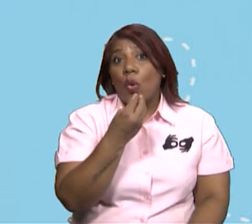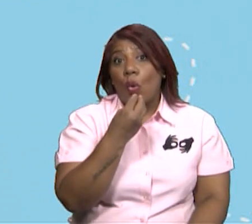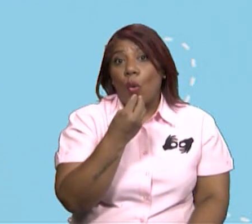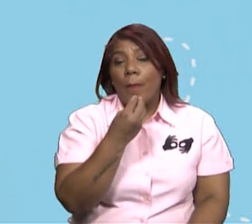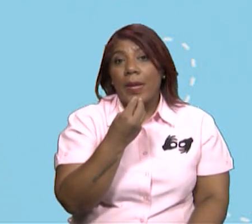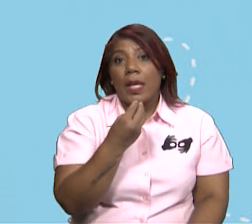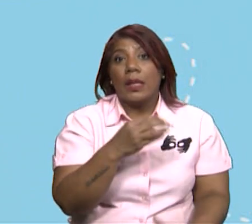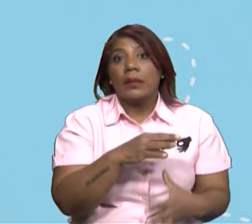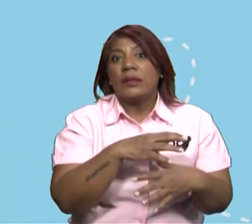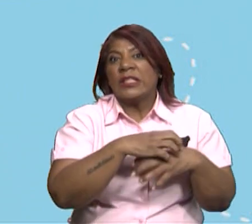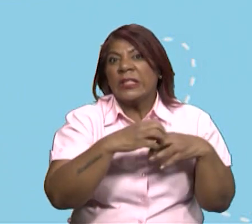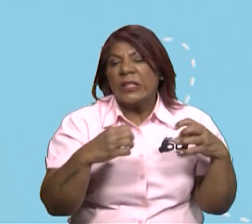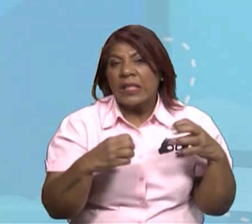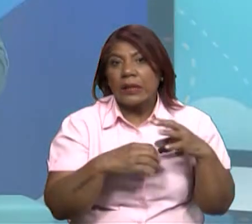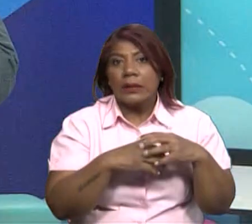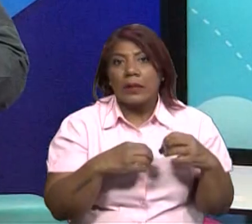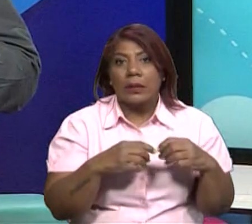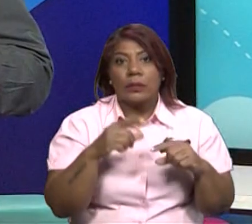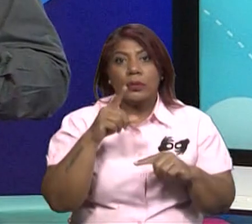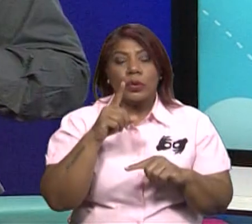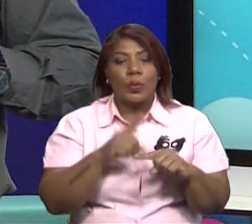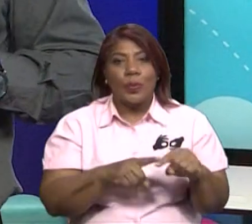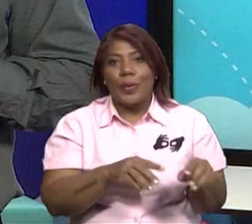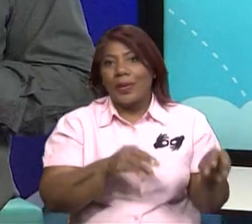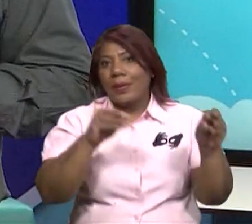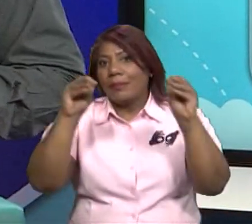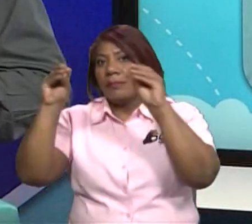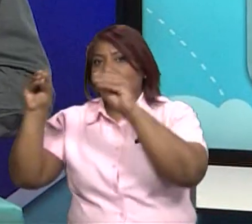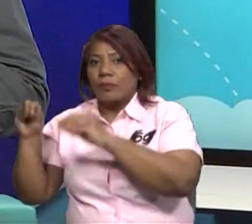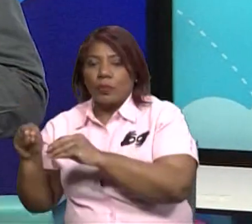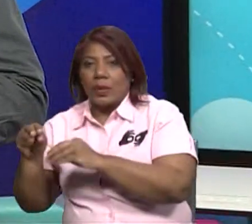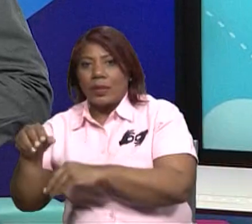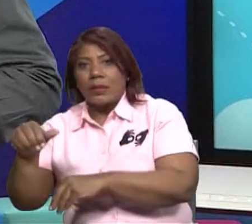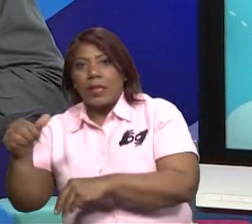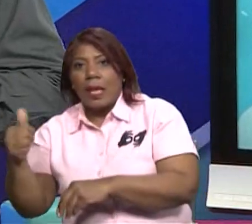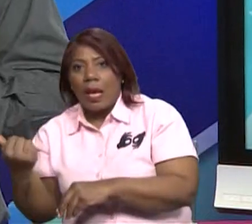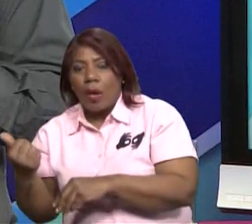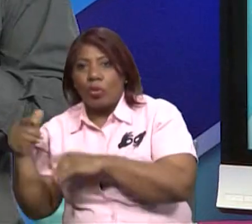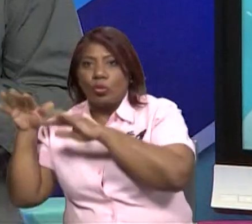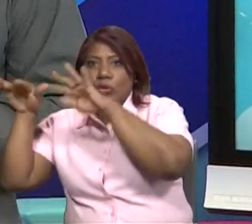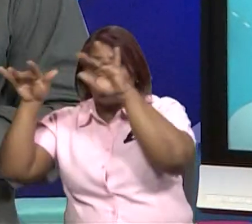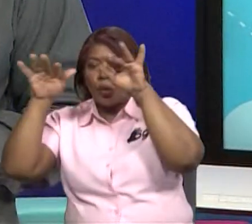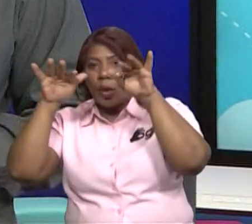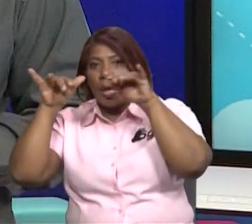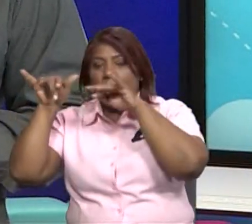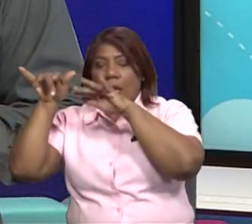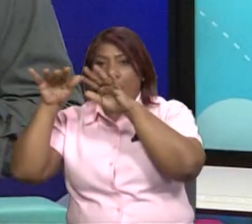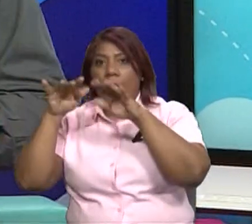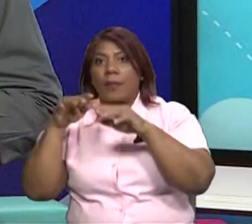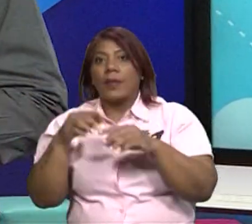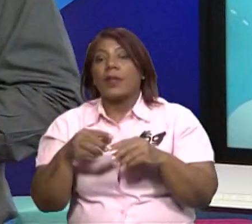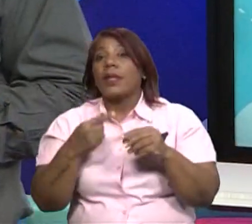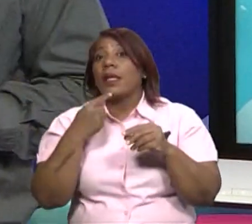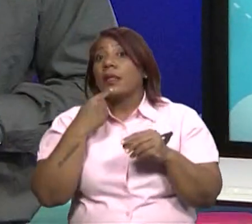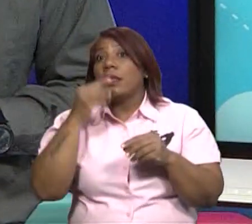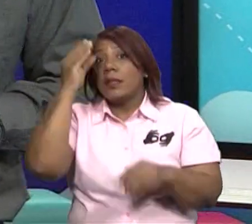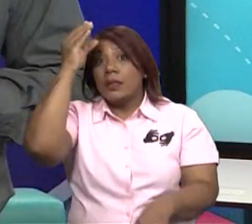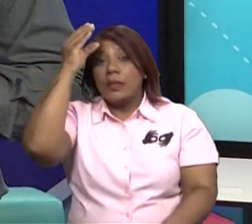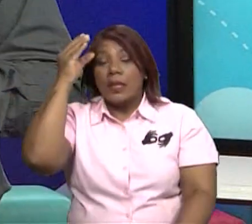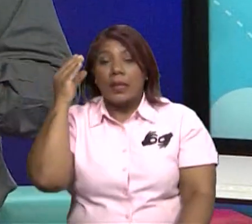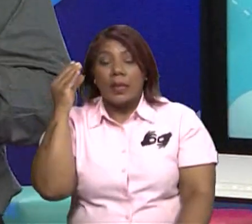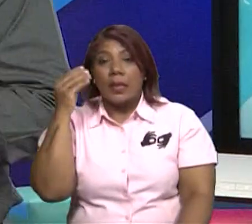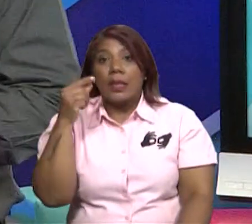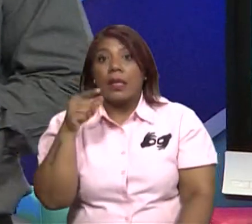ponme aquí atención. Esto necesito aquí. Aquí tengo a Maru, tengo a